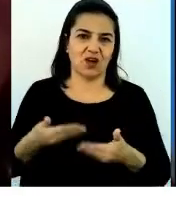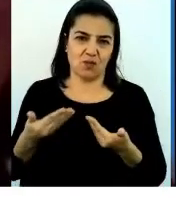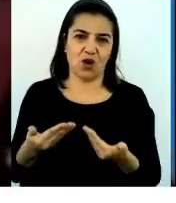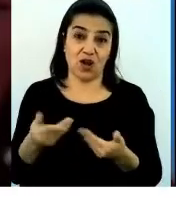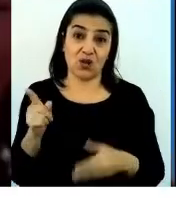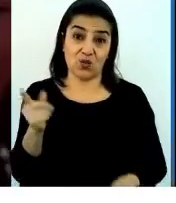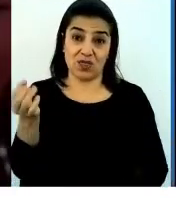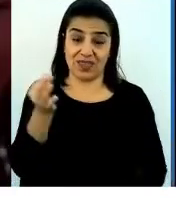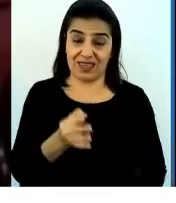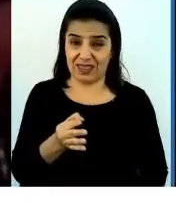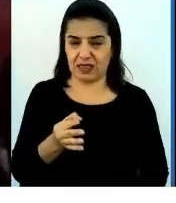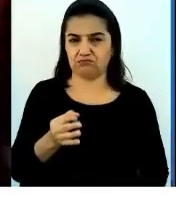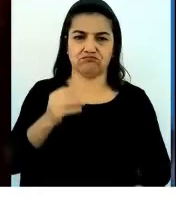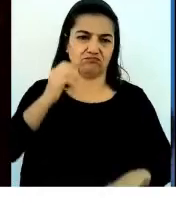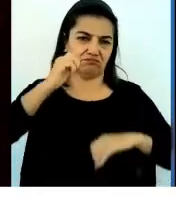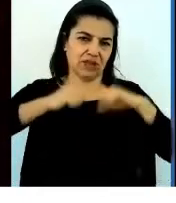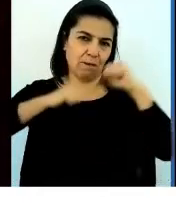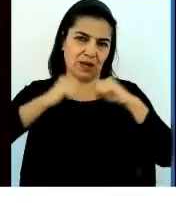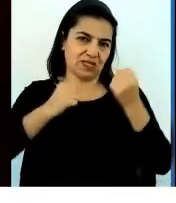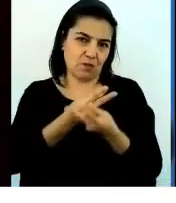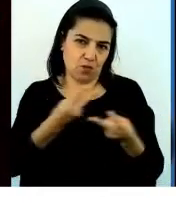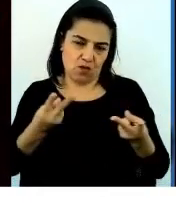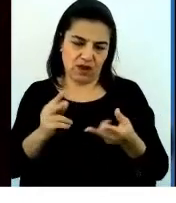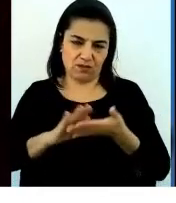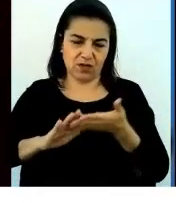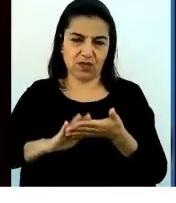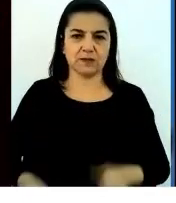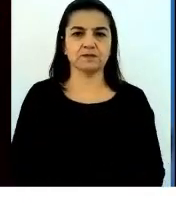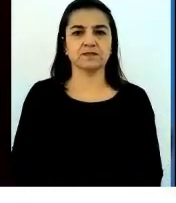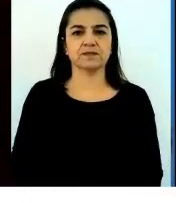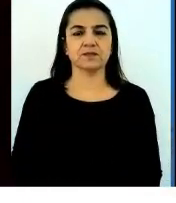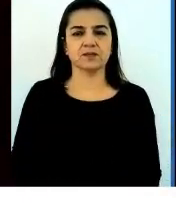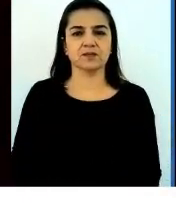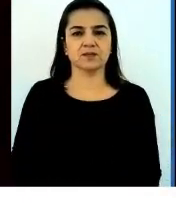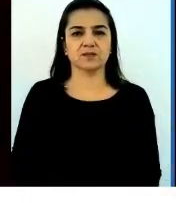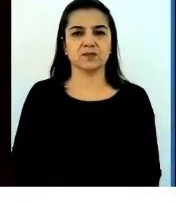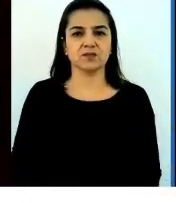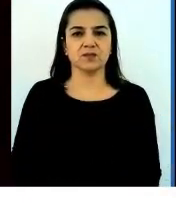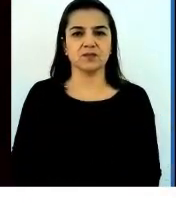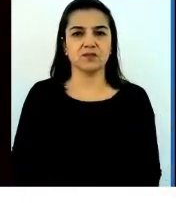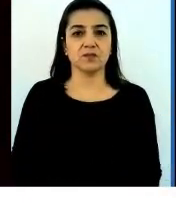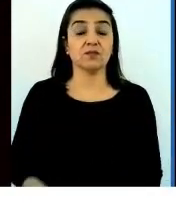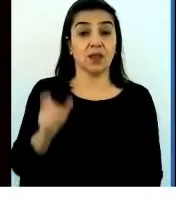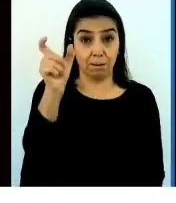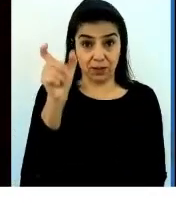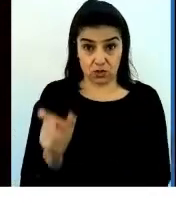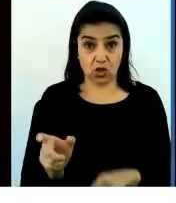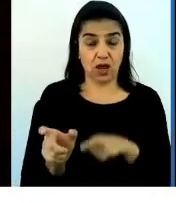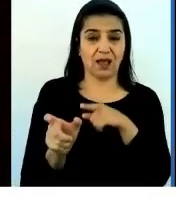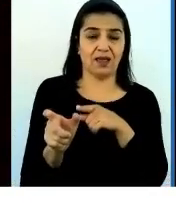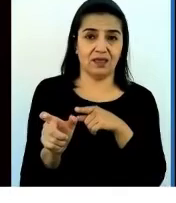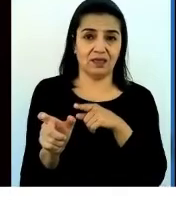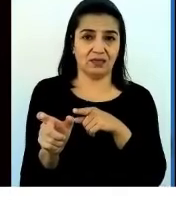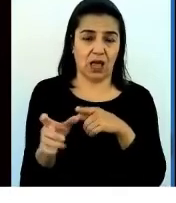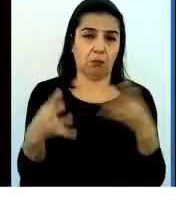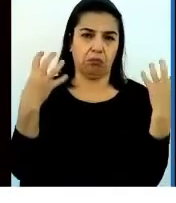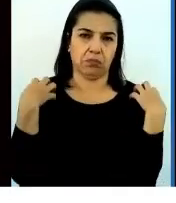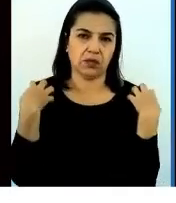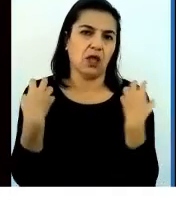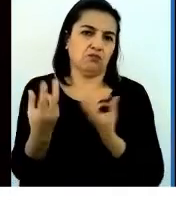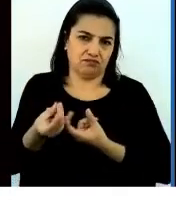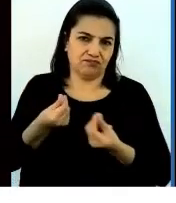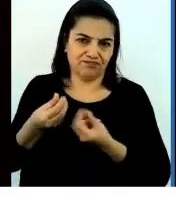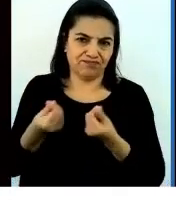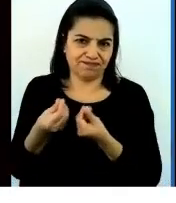público? Ah, que la persona es un policymaker del public,